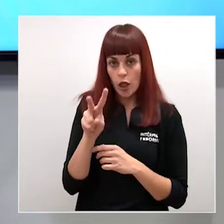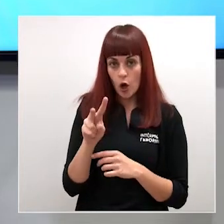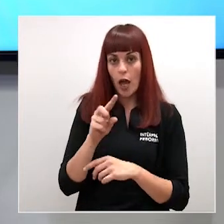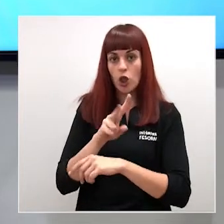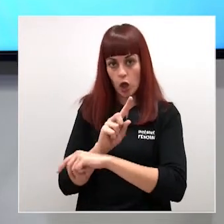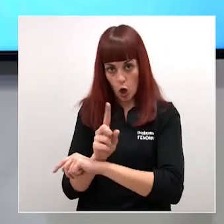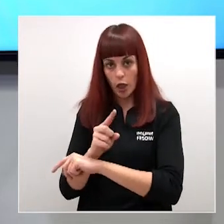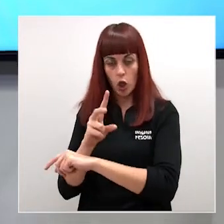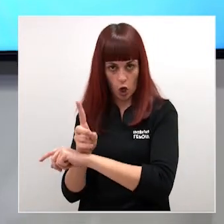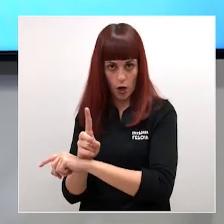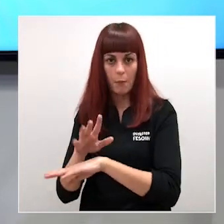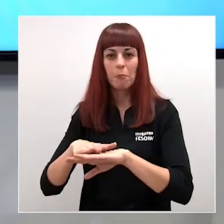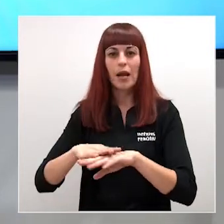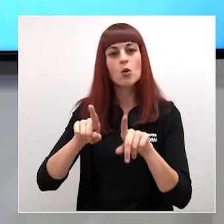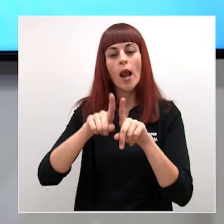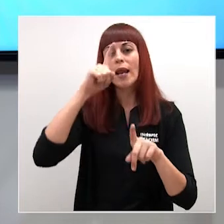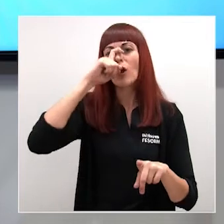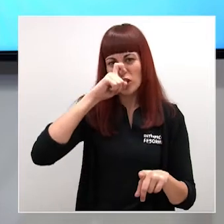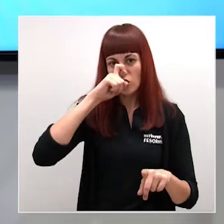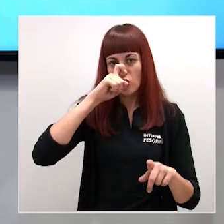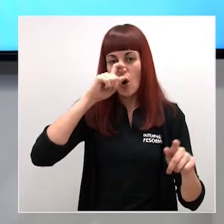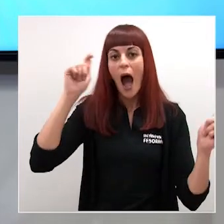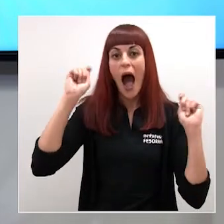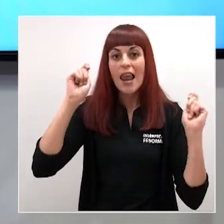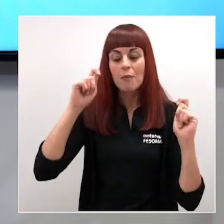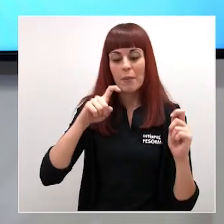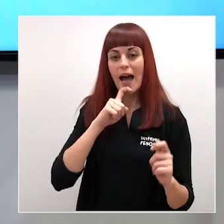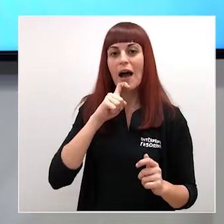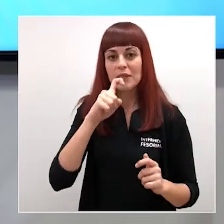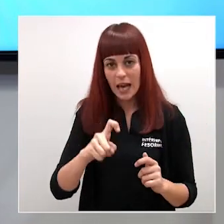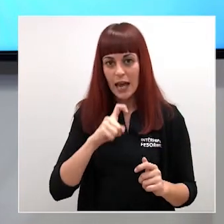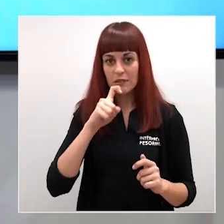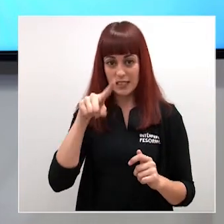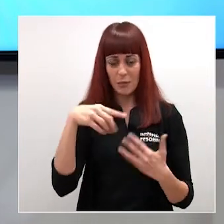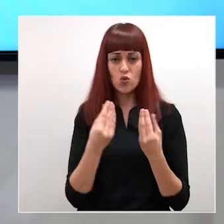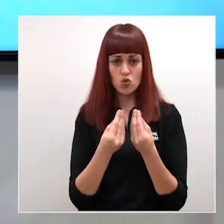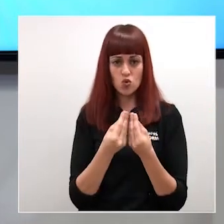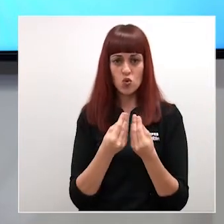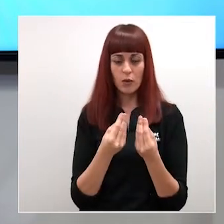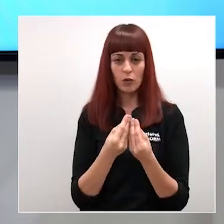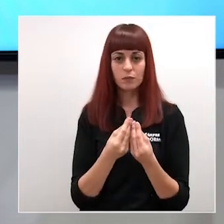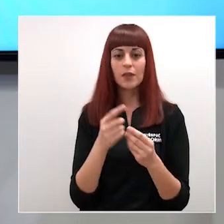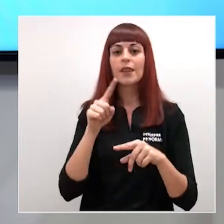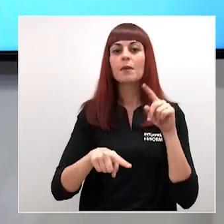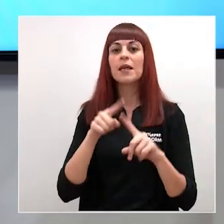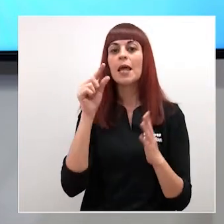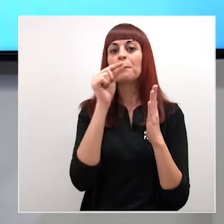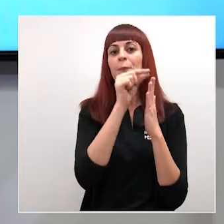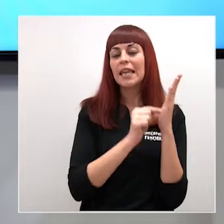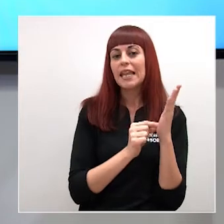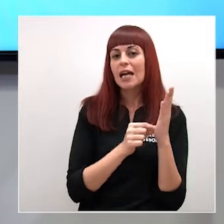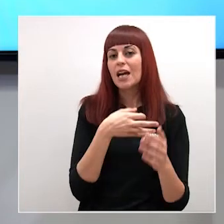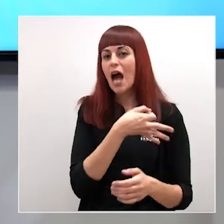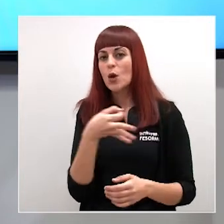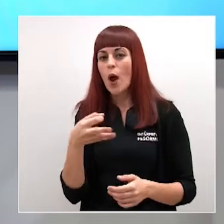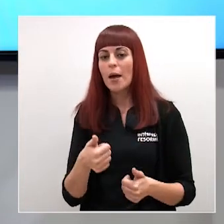un recordatorio de alarma. El sistema incluye un envío de notificaciones al número facilitado sobre las medidas preventivas más adecuadas,